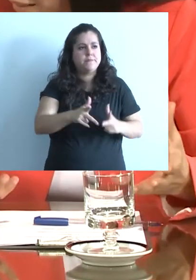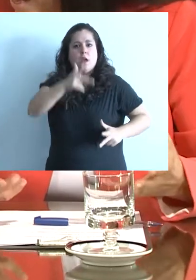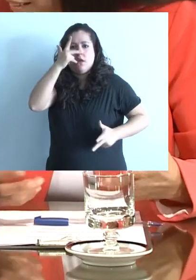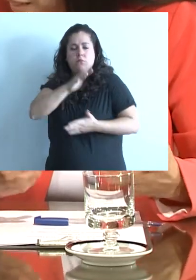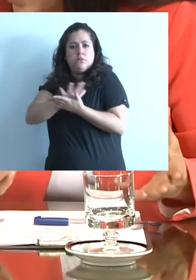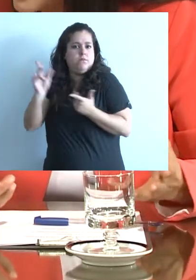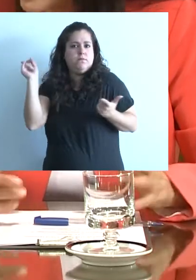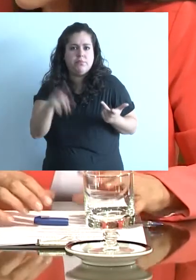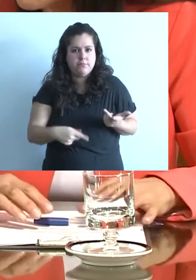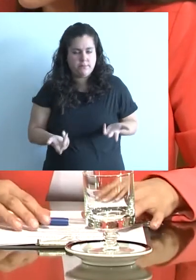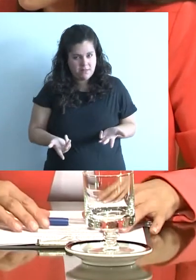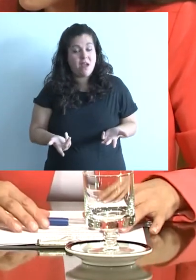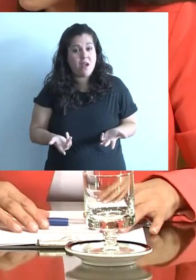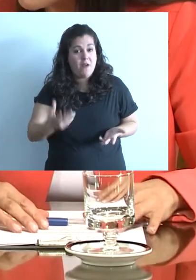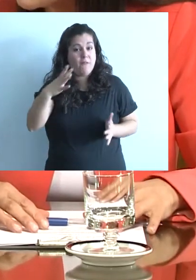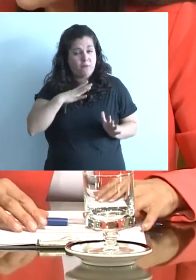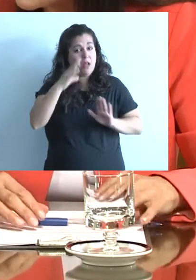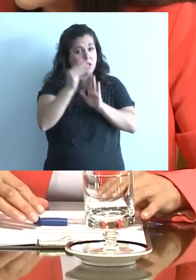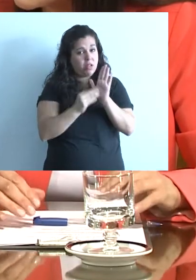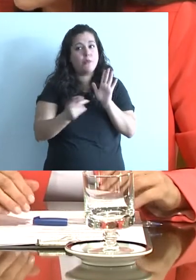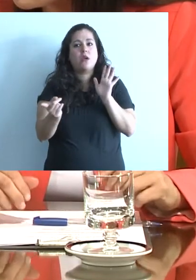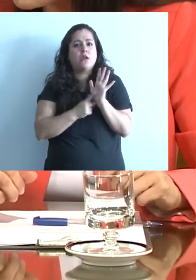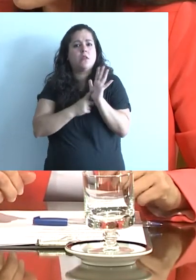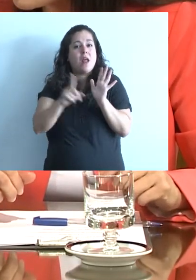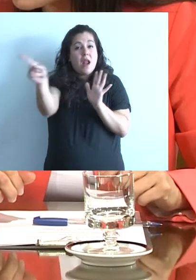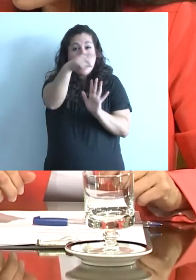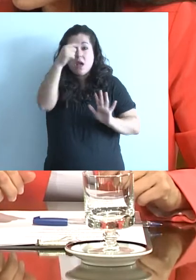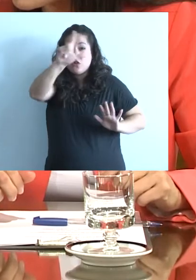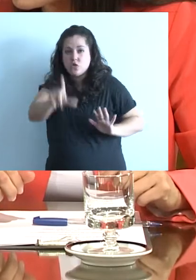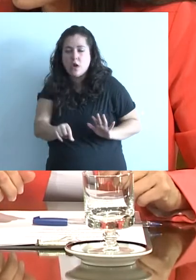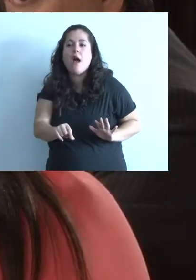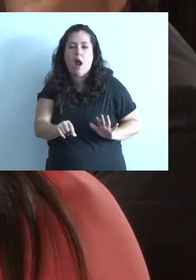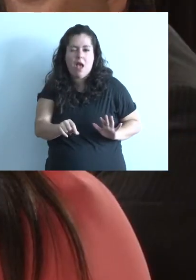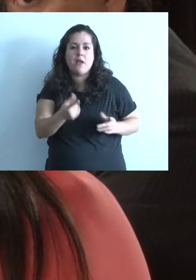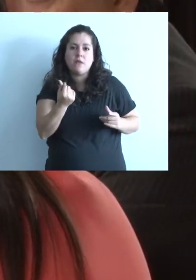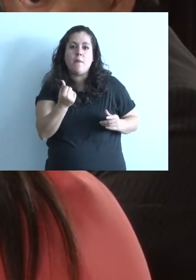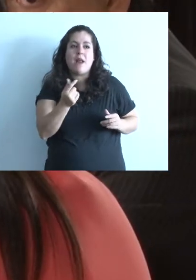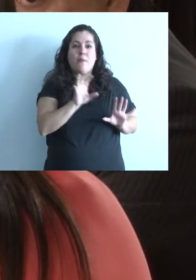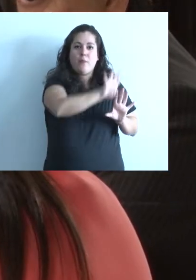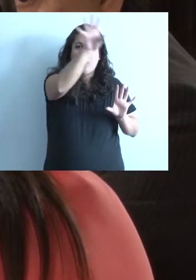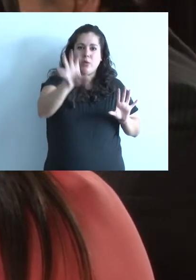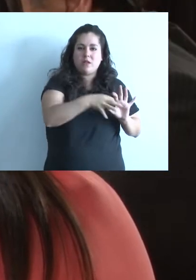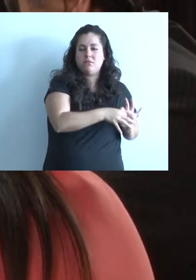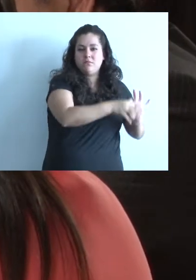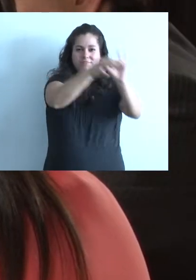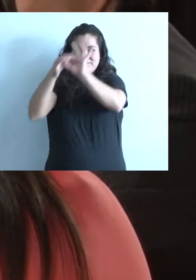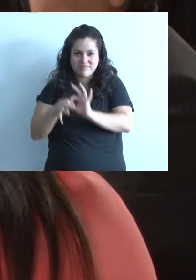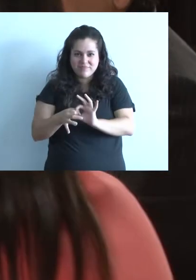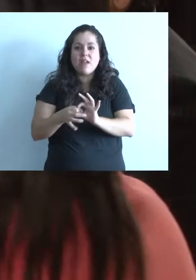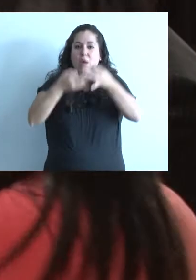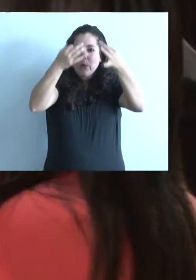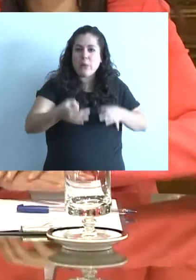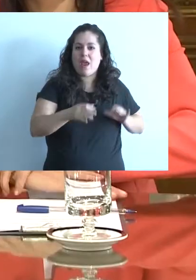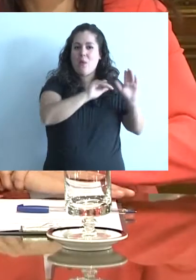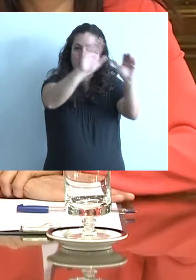salubridad, este es el punto. Claro, porque este marco regulatorio nacional haría que las provincias se adhieren. Entonces, bueno, tenemos un marco